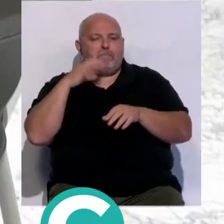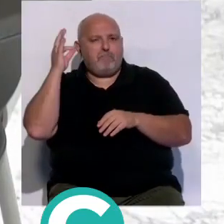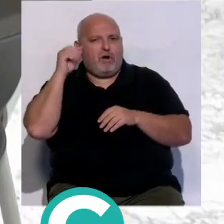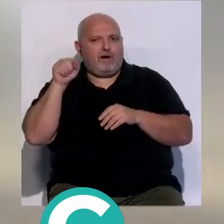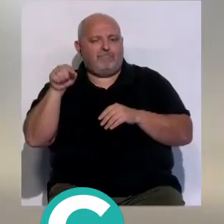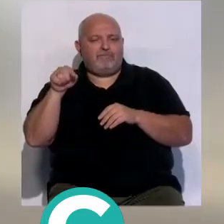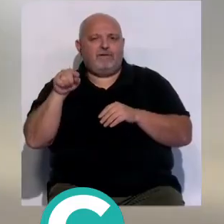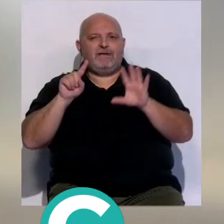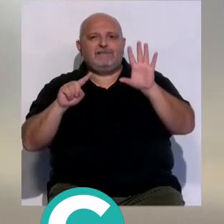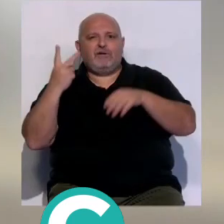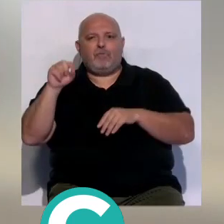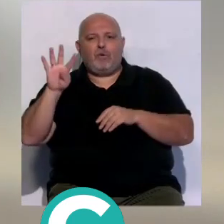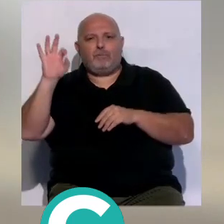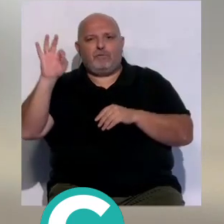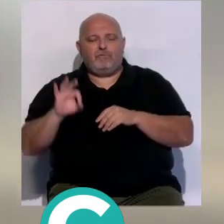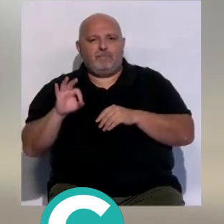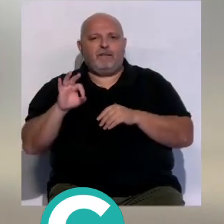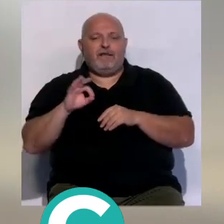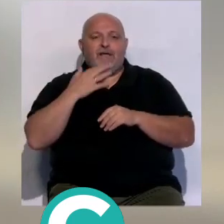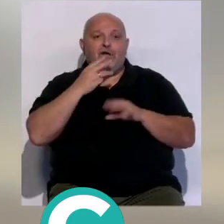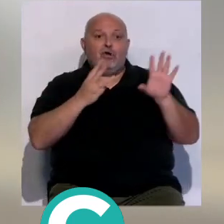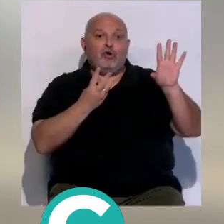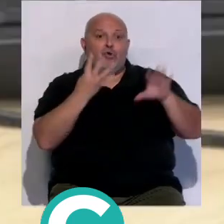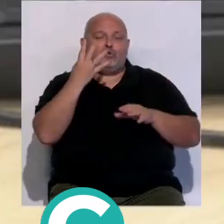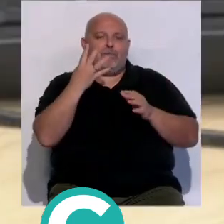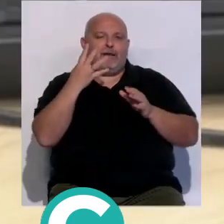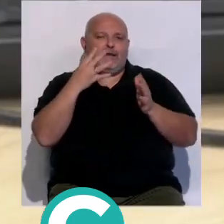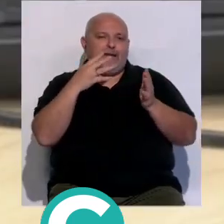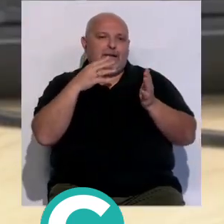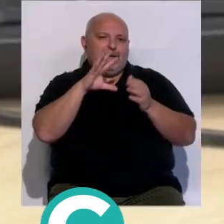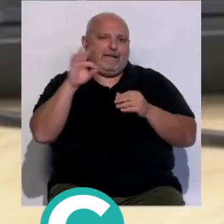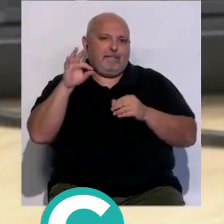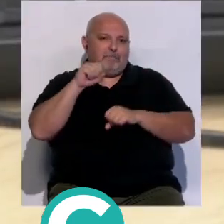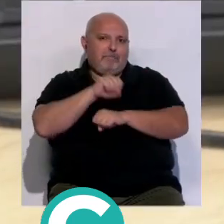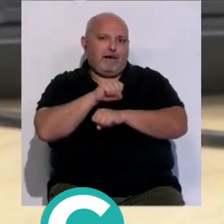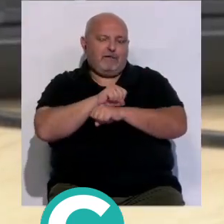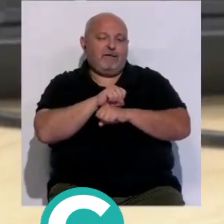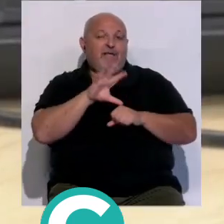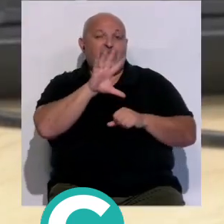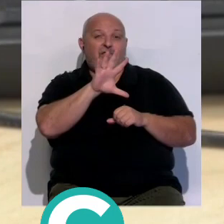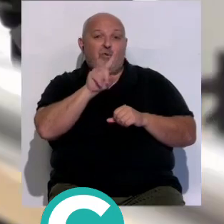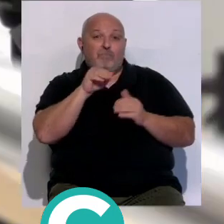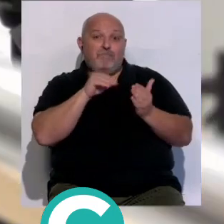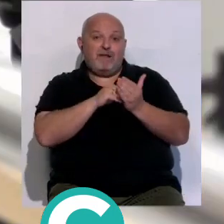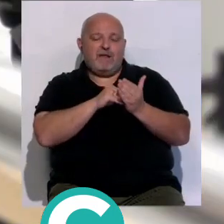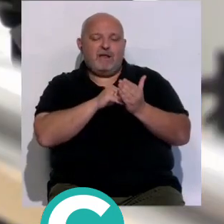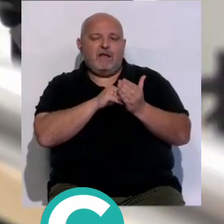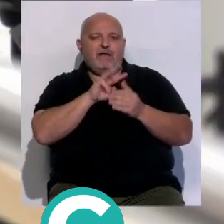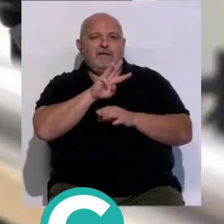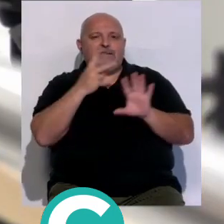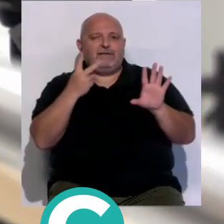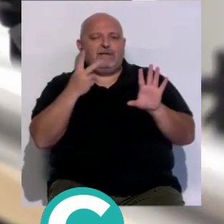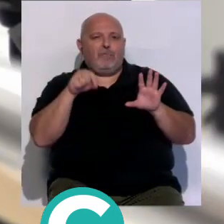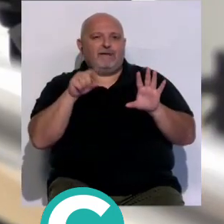con el 62,4% y casi 84.500 paradas frente a los casi 51.000 y el 37